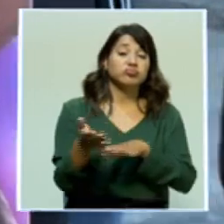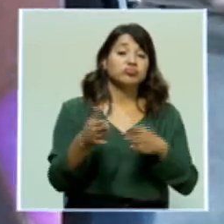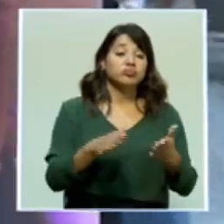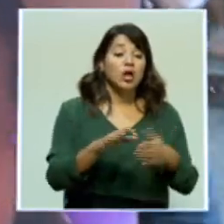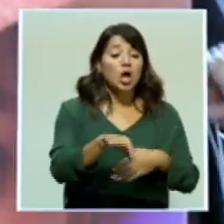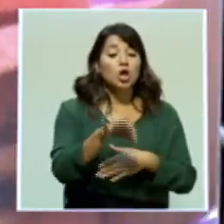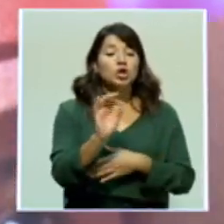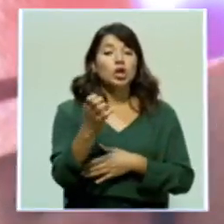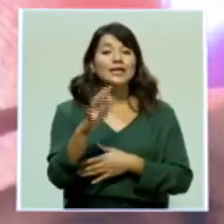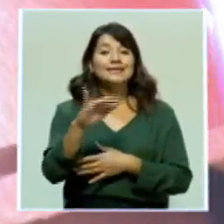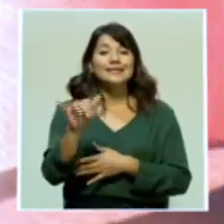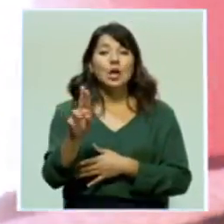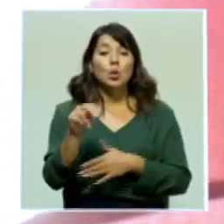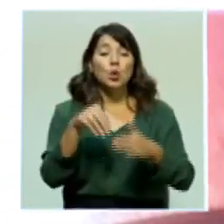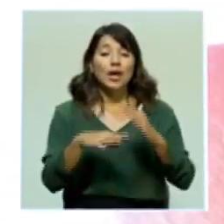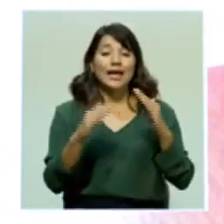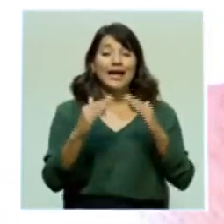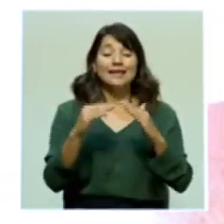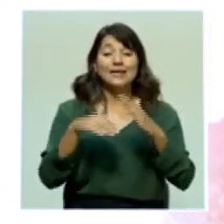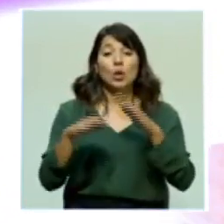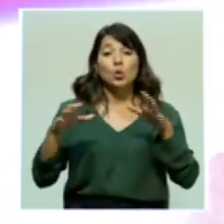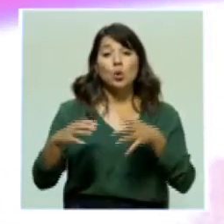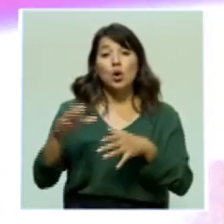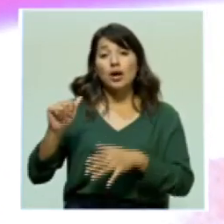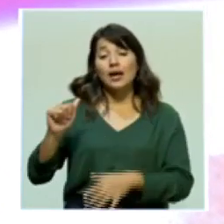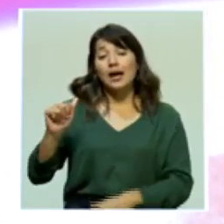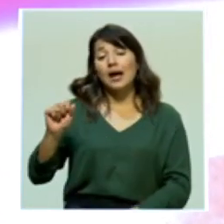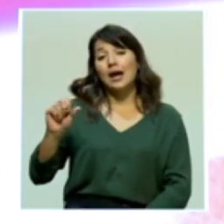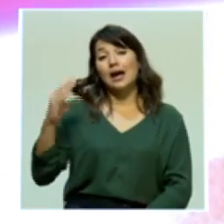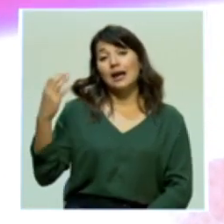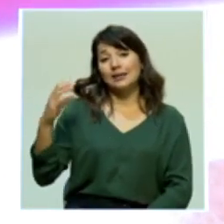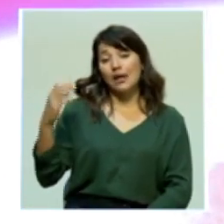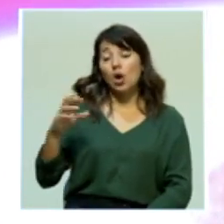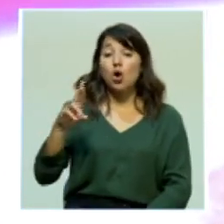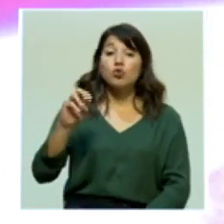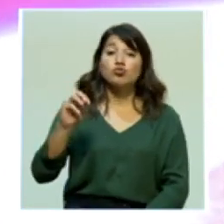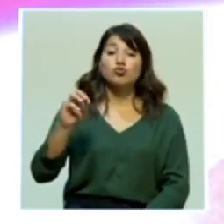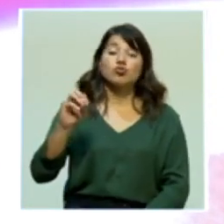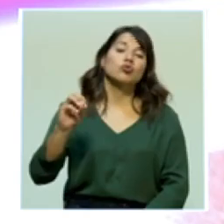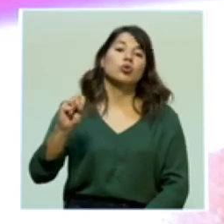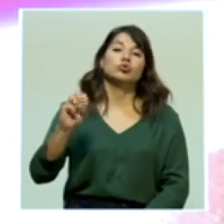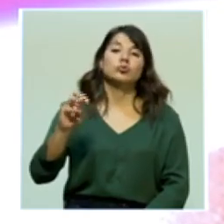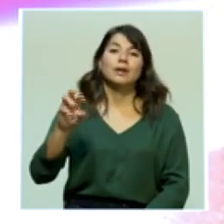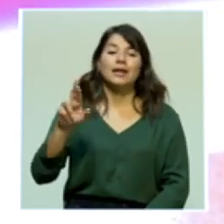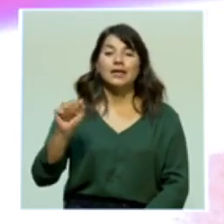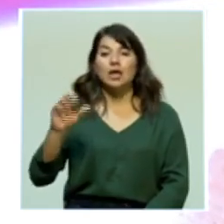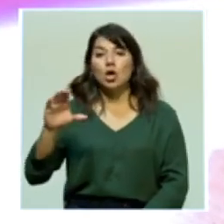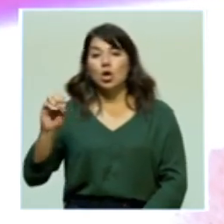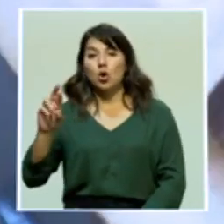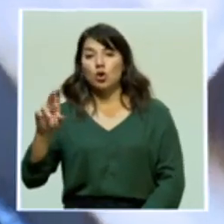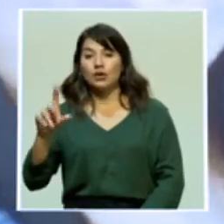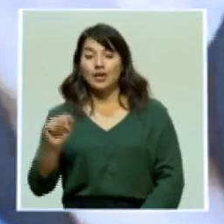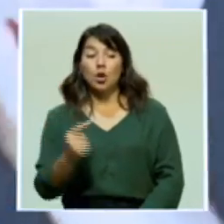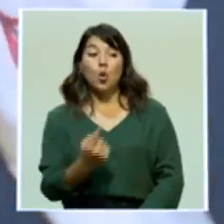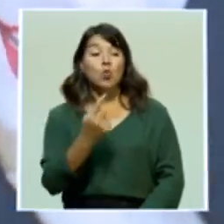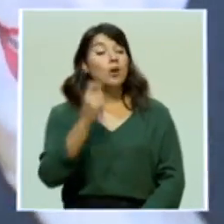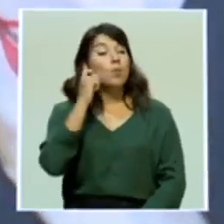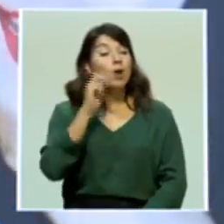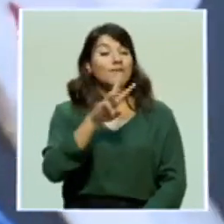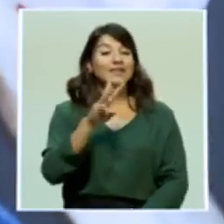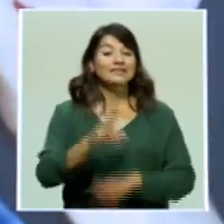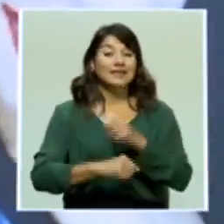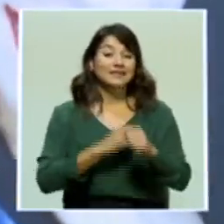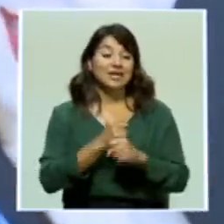casa en la Unión de Cartago. O el caso de Rosemary Cordero, mamá de Carola y Serrano, de 26 años, cuyos huesos fueron